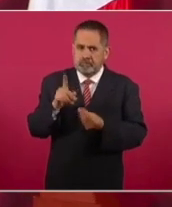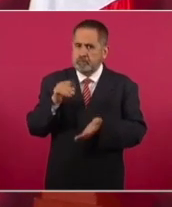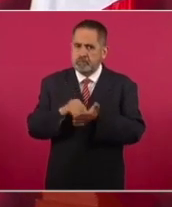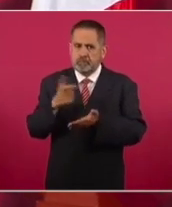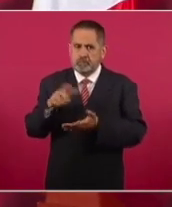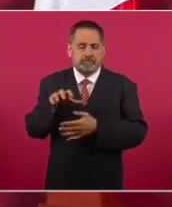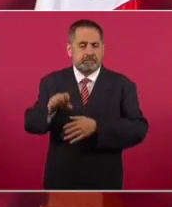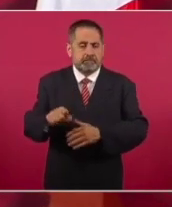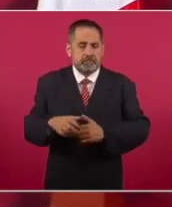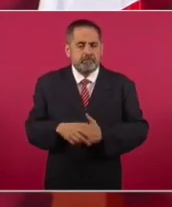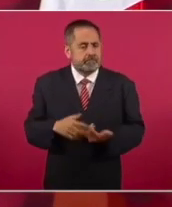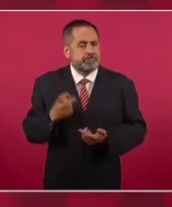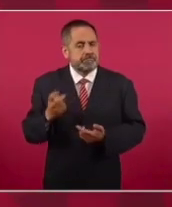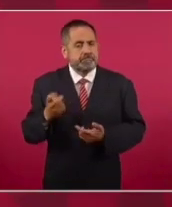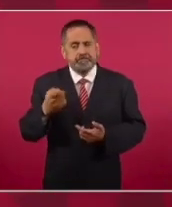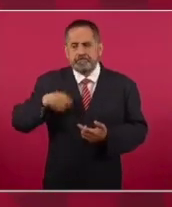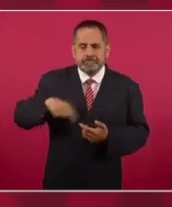lo que se les está